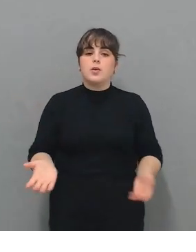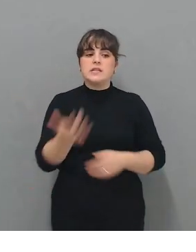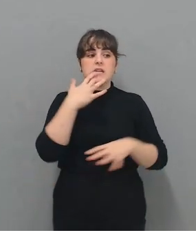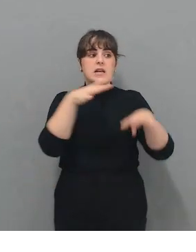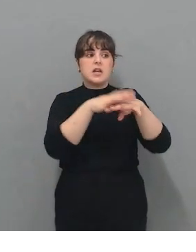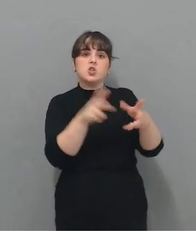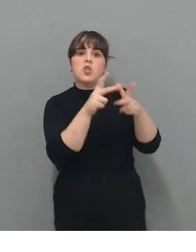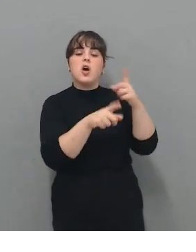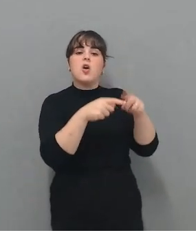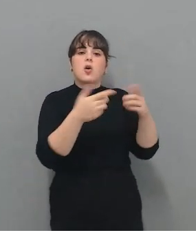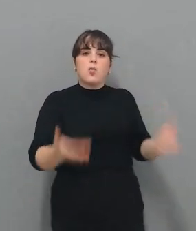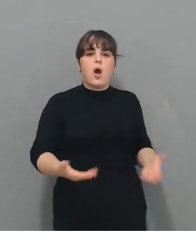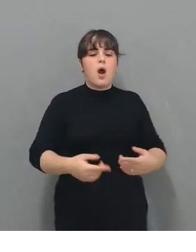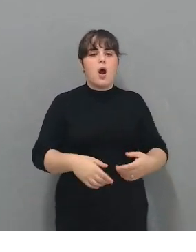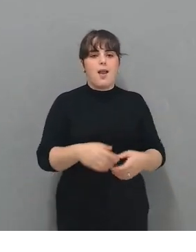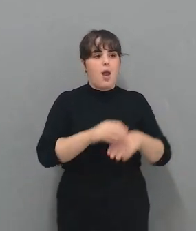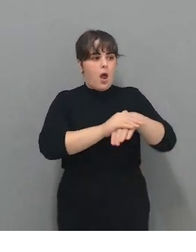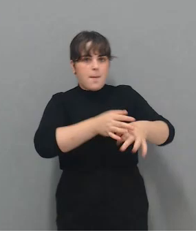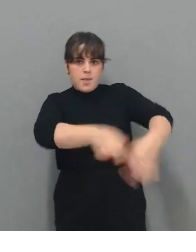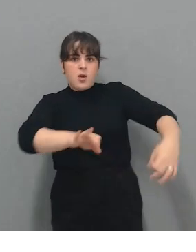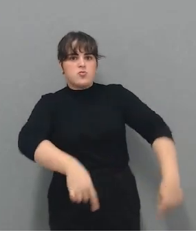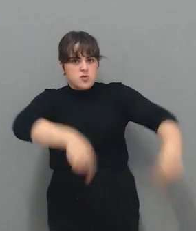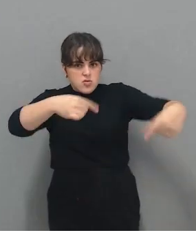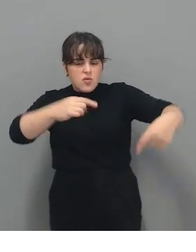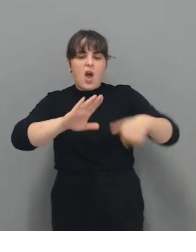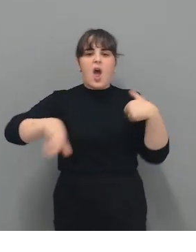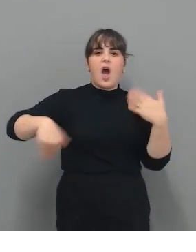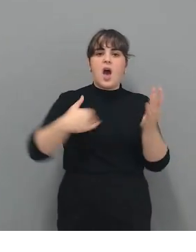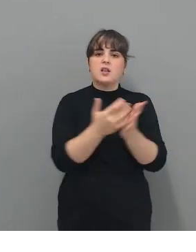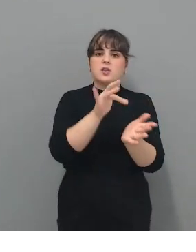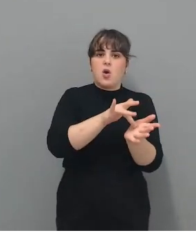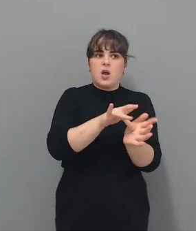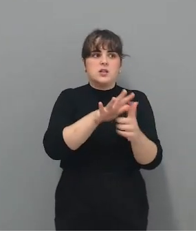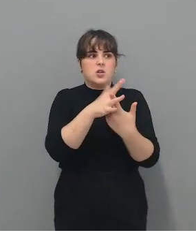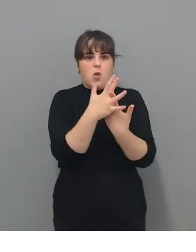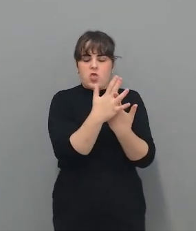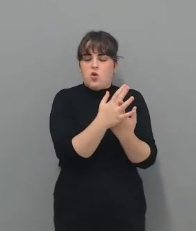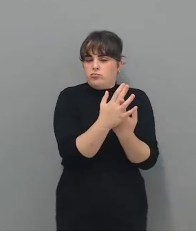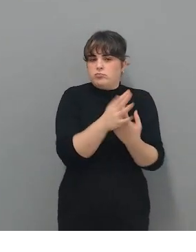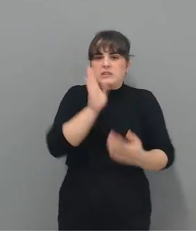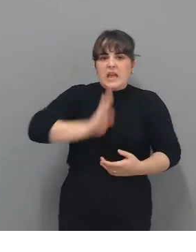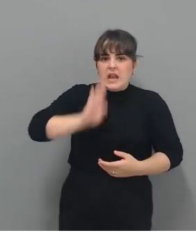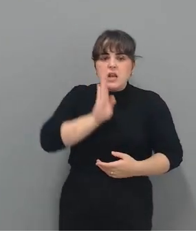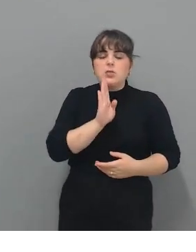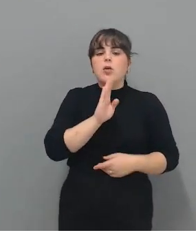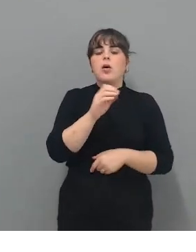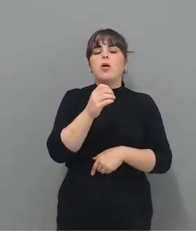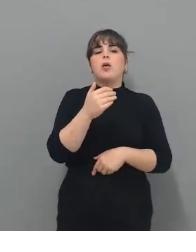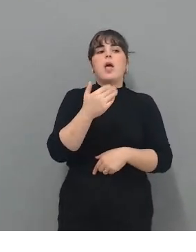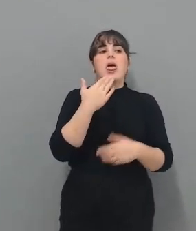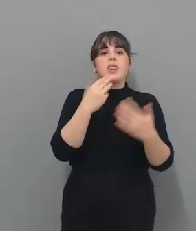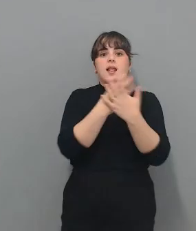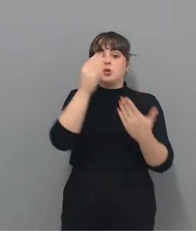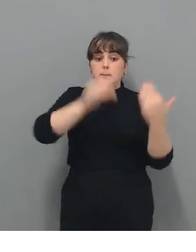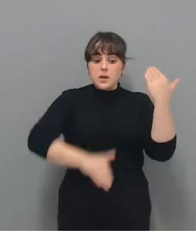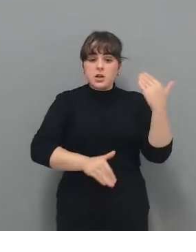pelearnos con nuestros amigos. Hasta llegar al punto de esto. Esos son delitos. Los menores tienen que saber que a partir